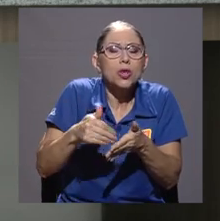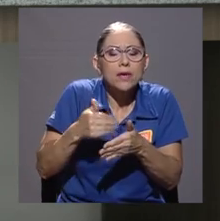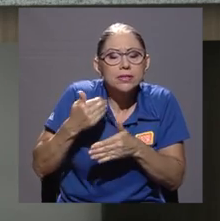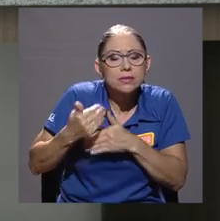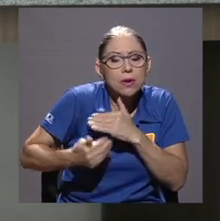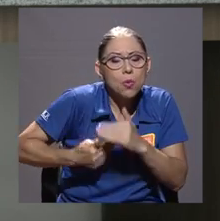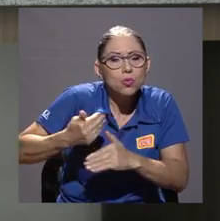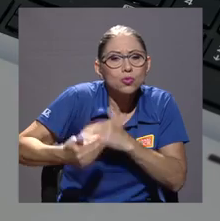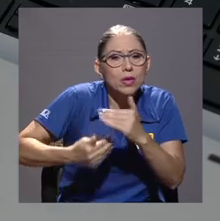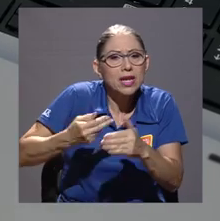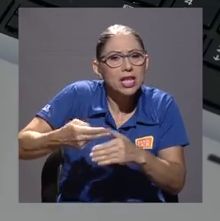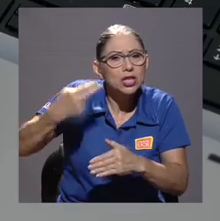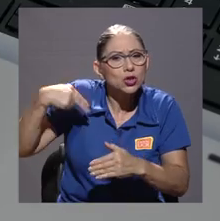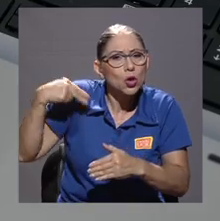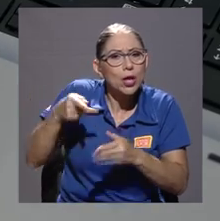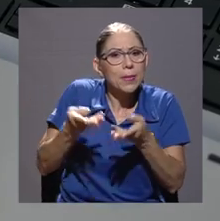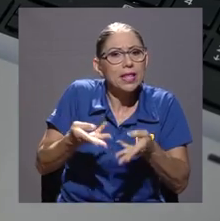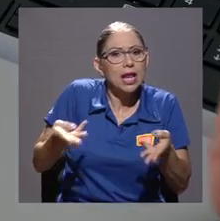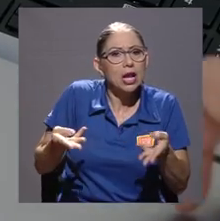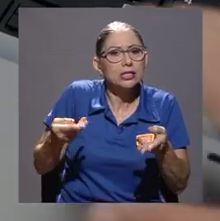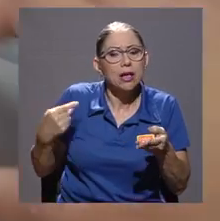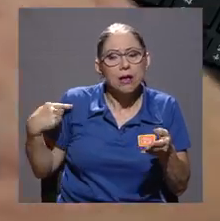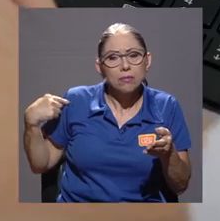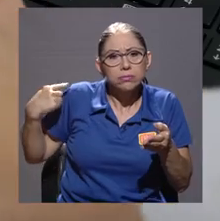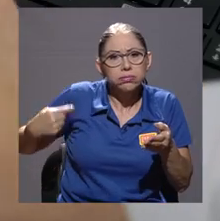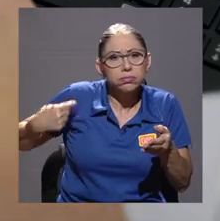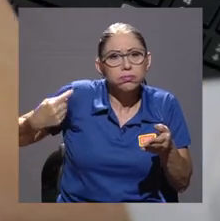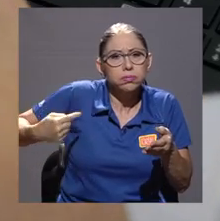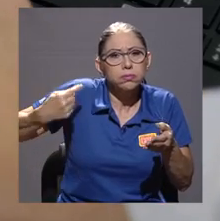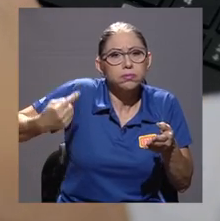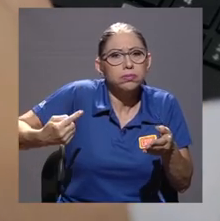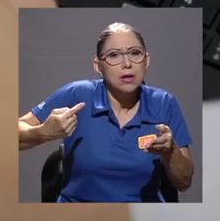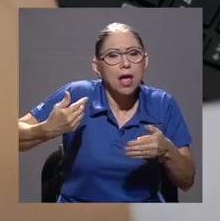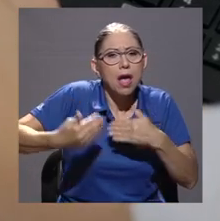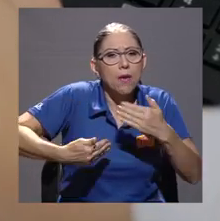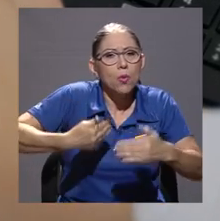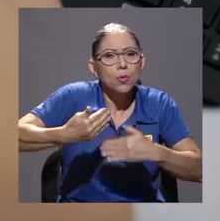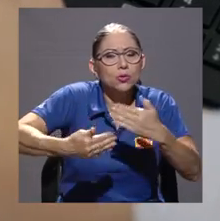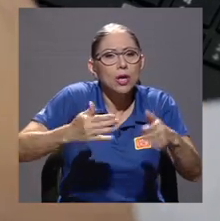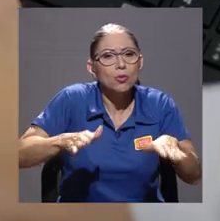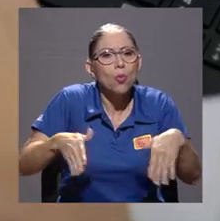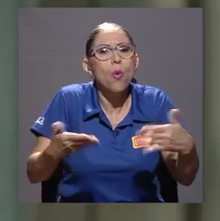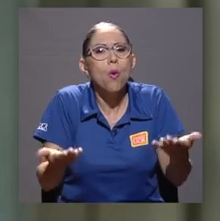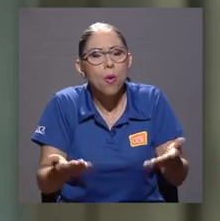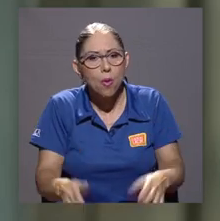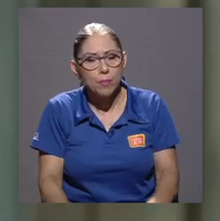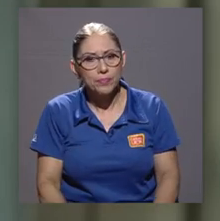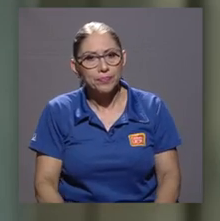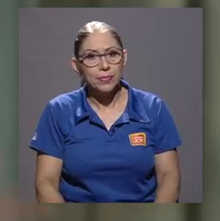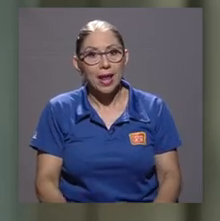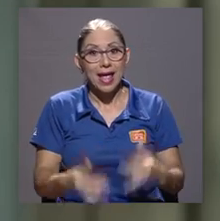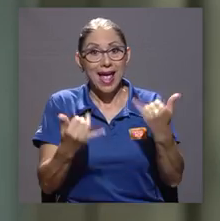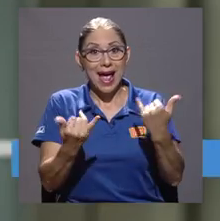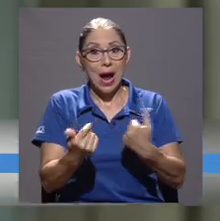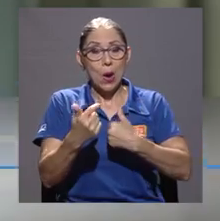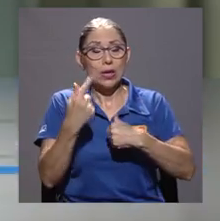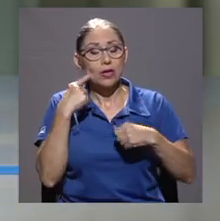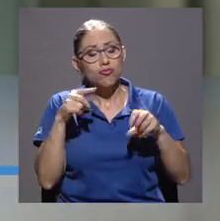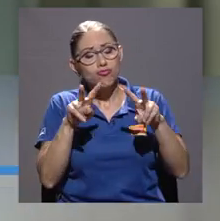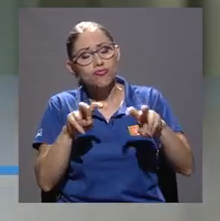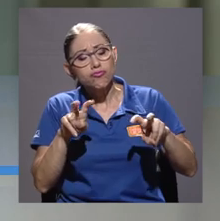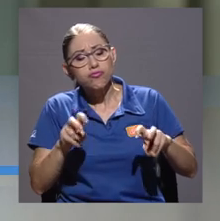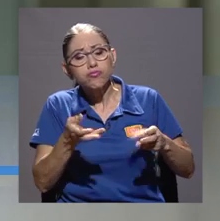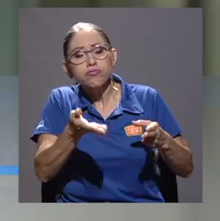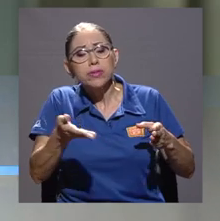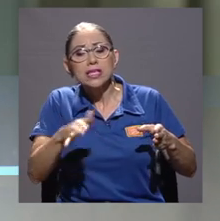esos materiales y cómo han venido evolucionando, ¿verdad?, en el tiempo. Bueno, en este momento estoy analizando piezas